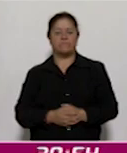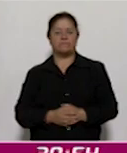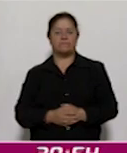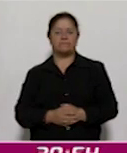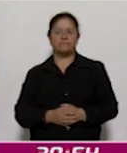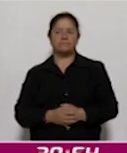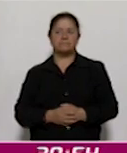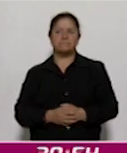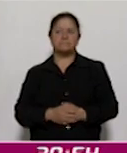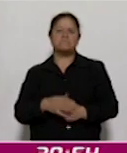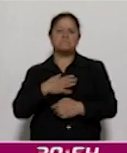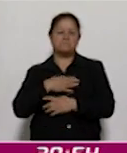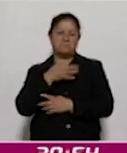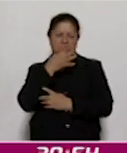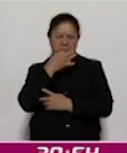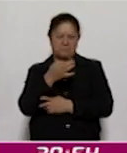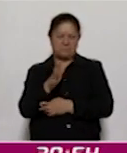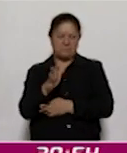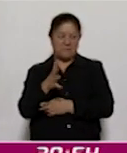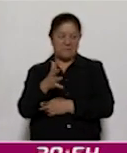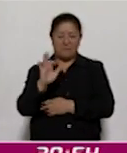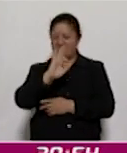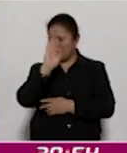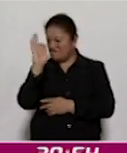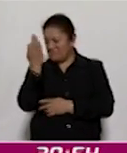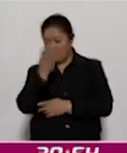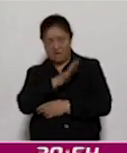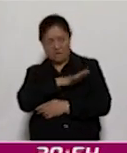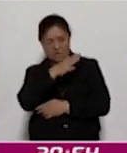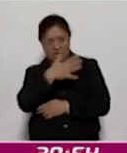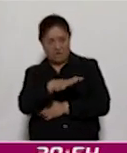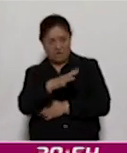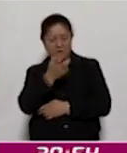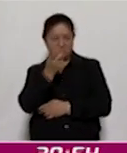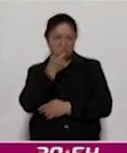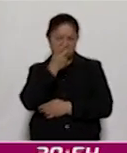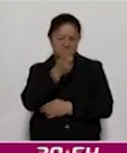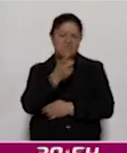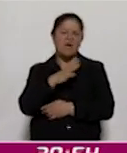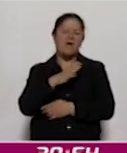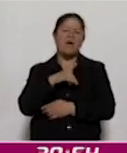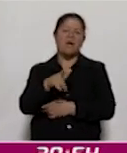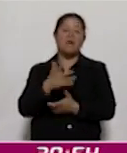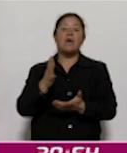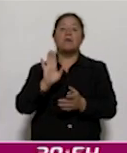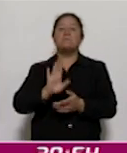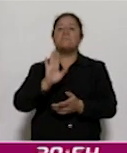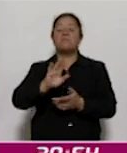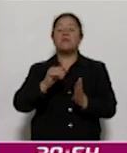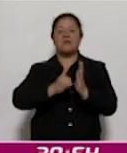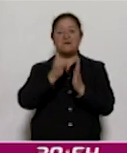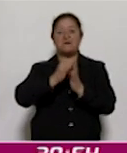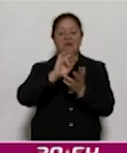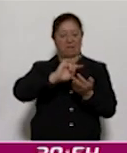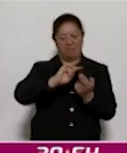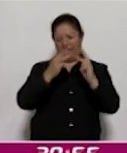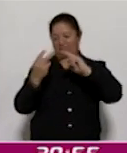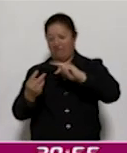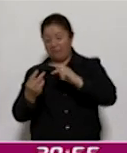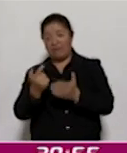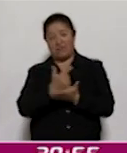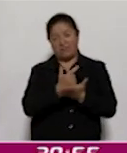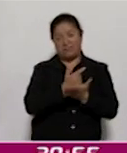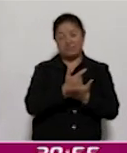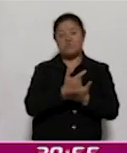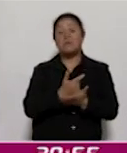más o menos a nivel federal, a nivel general, se podría hablar de que está como invertido el tema de la infraestructura gris, porque la mayor